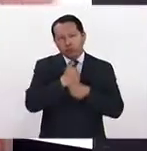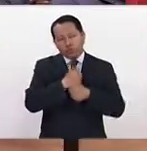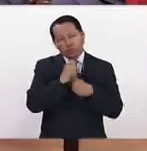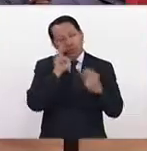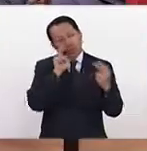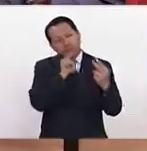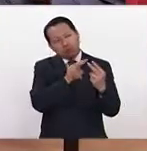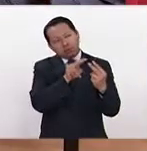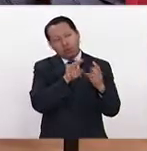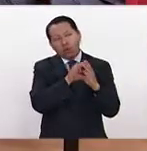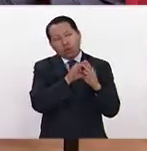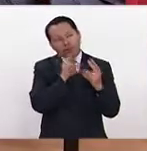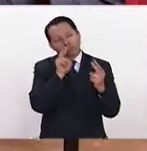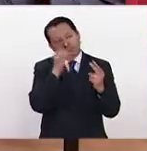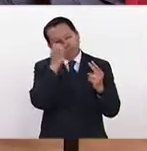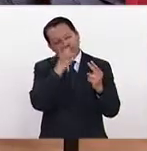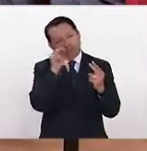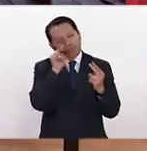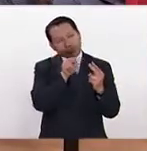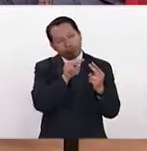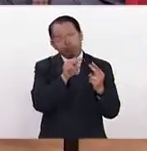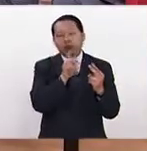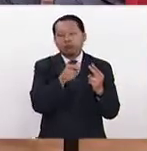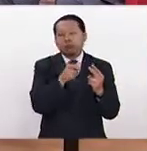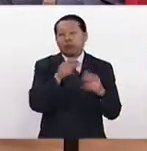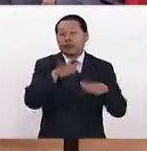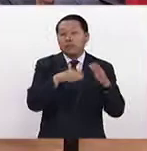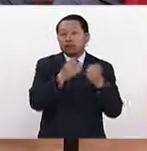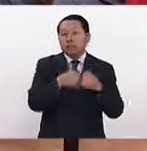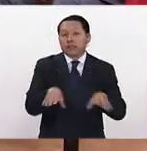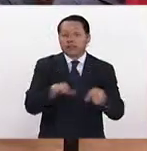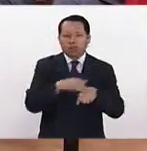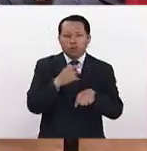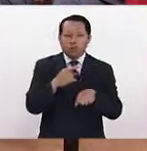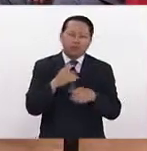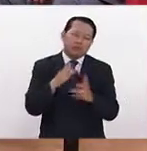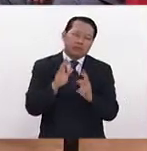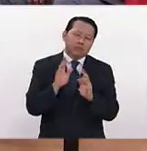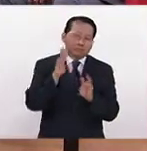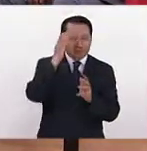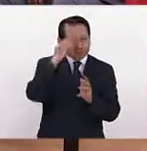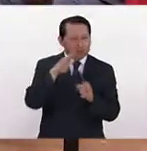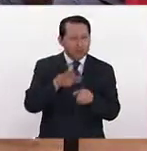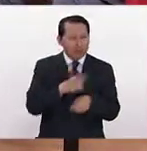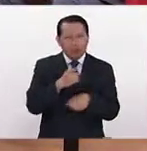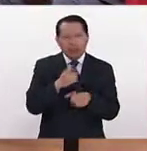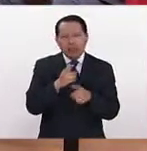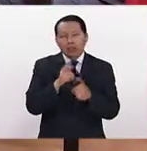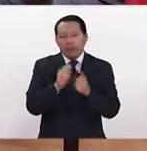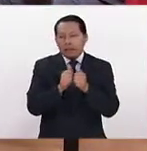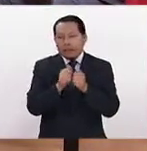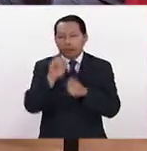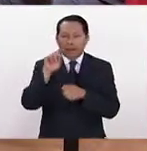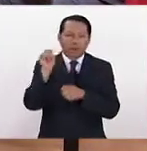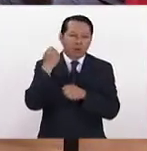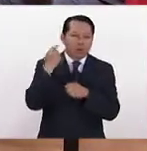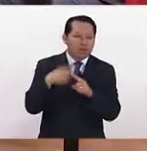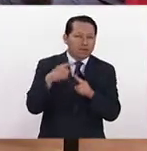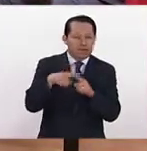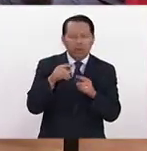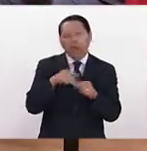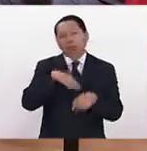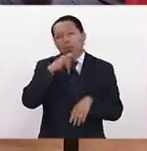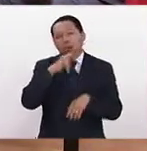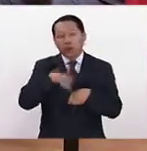leer, ¿no? Y ahora eso se ha perdido, sabemos bien y ya trilladísimo que por la tecnología, pero es verdad. sea, porque tú estás